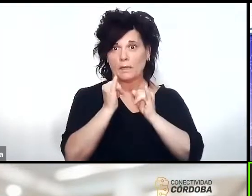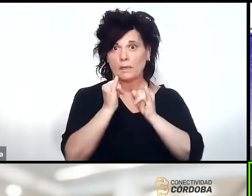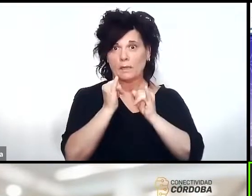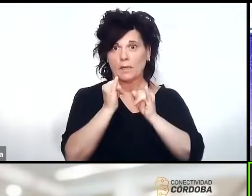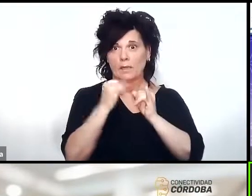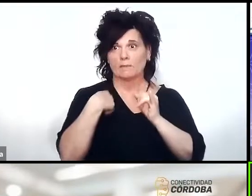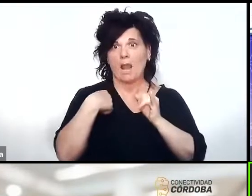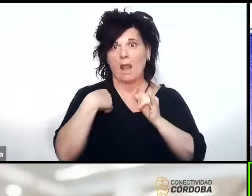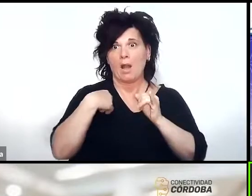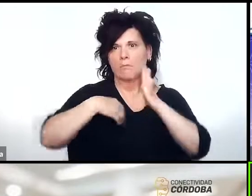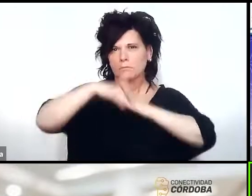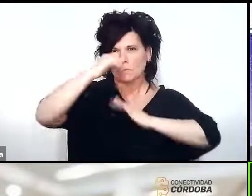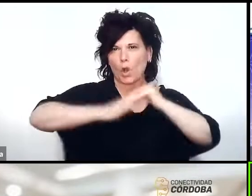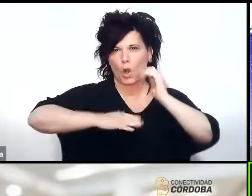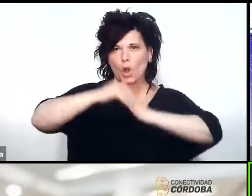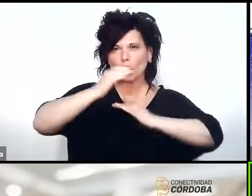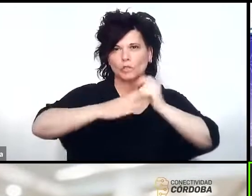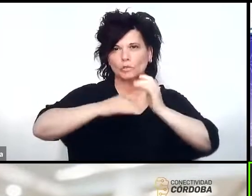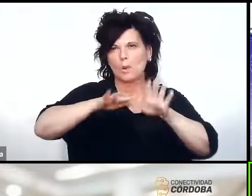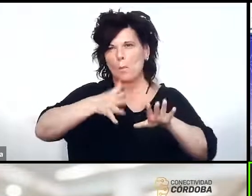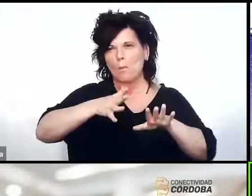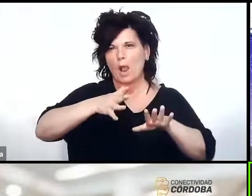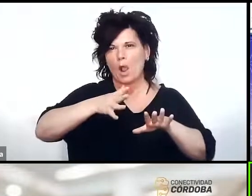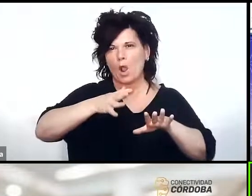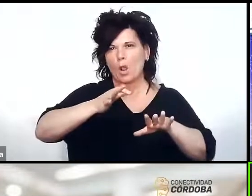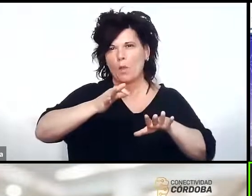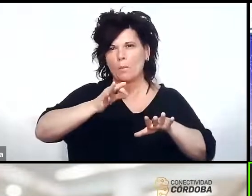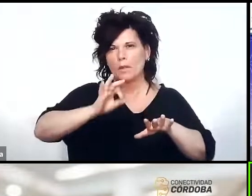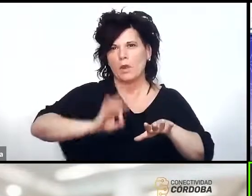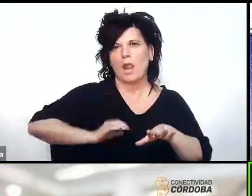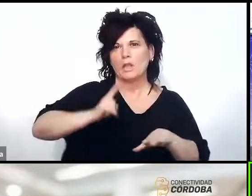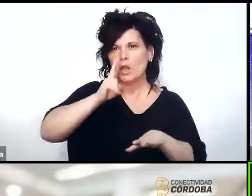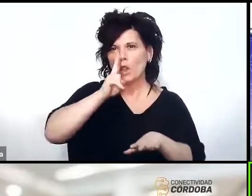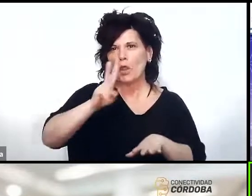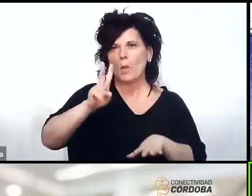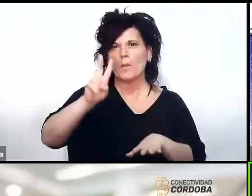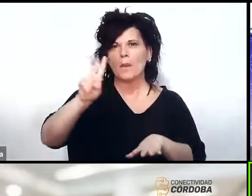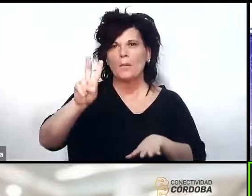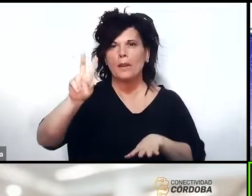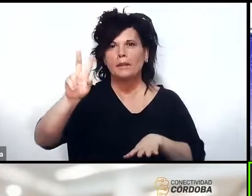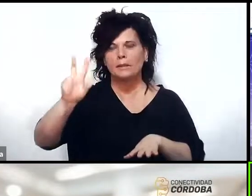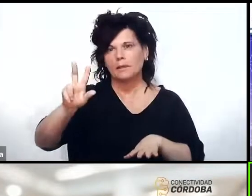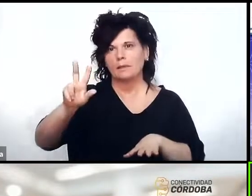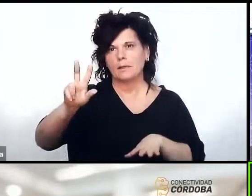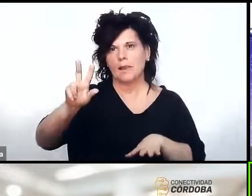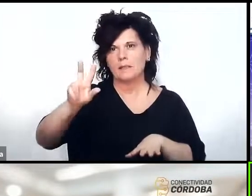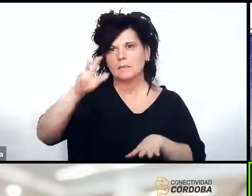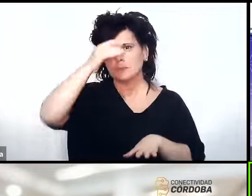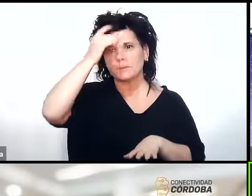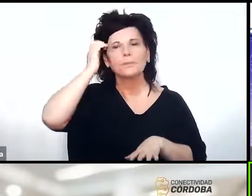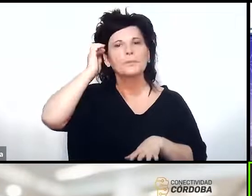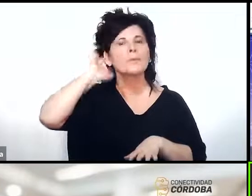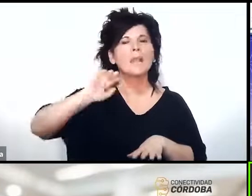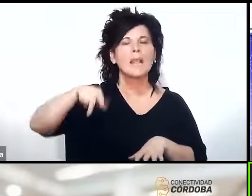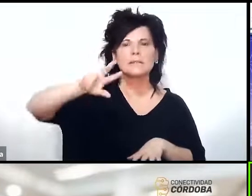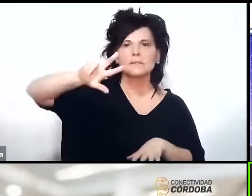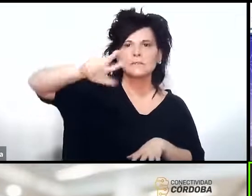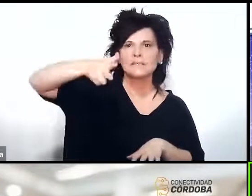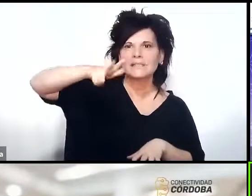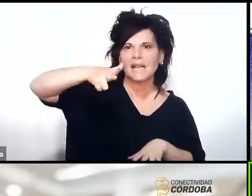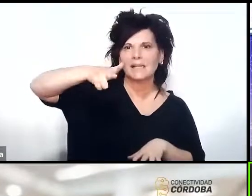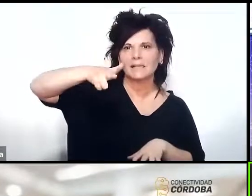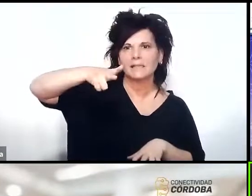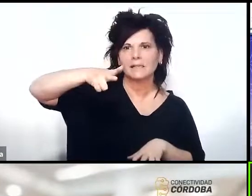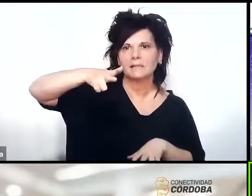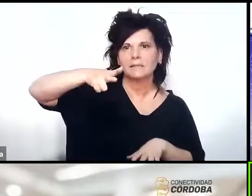construyendo y va a estar allá por 2023 fines de 2023 es un satélite que va a poder